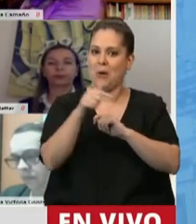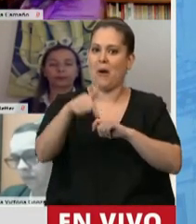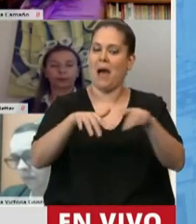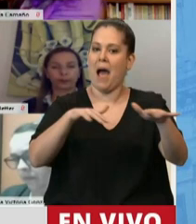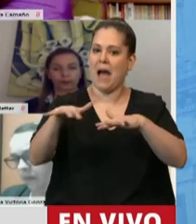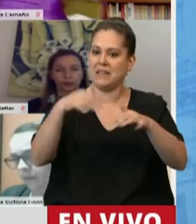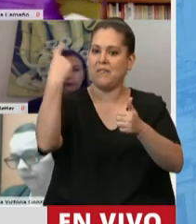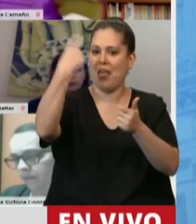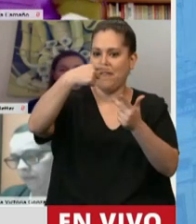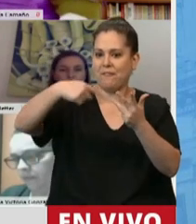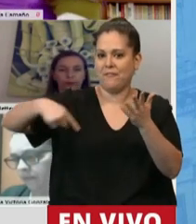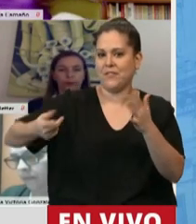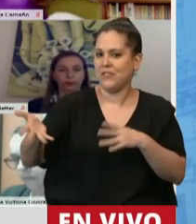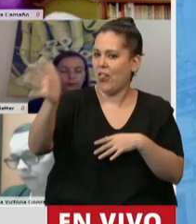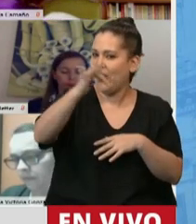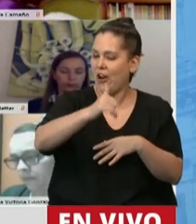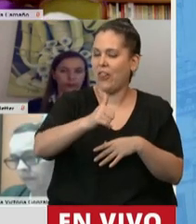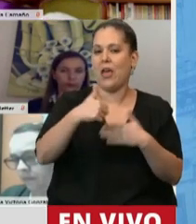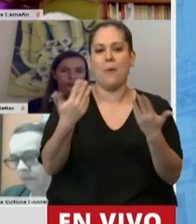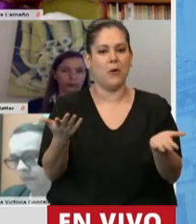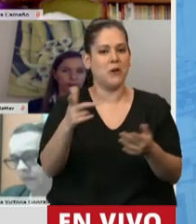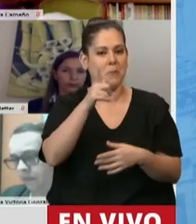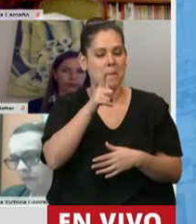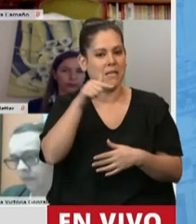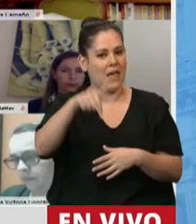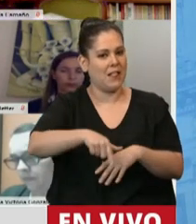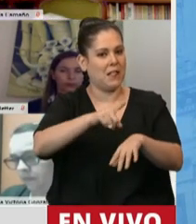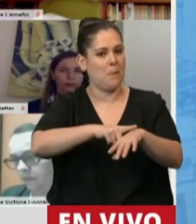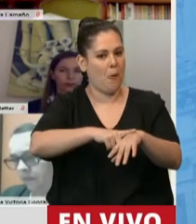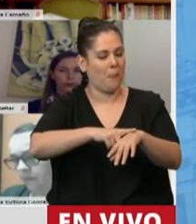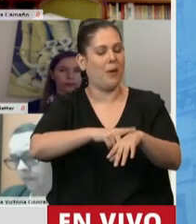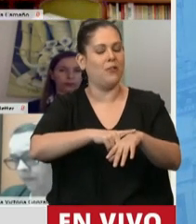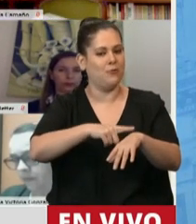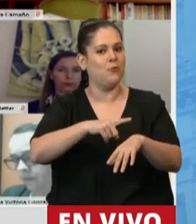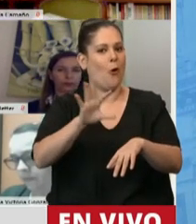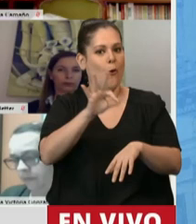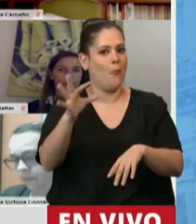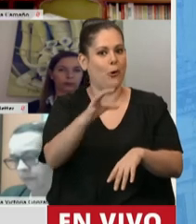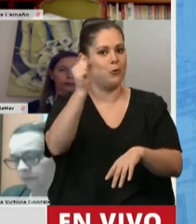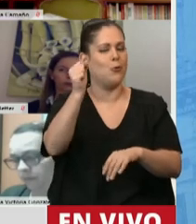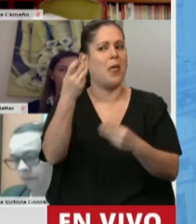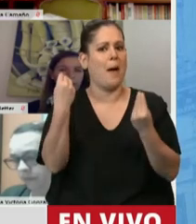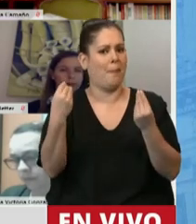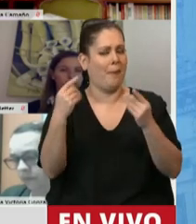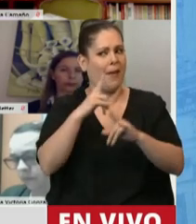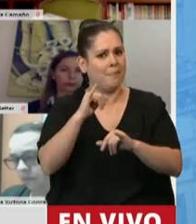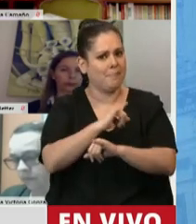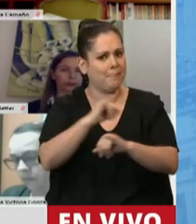actividades que desarrollamos a diario por eso es me parece oportuno aprovechar este presente para que pensemos con anticipación